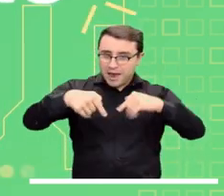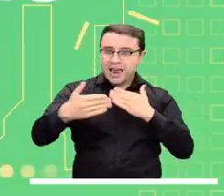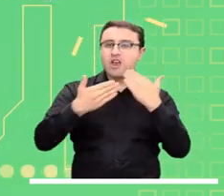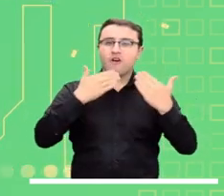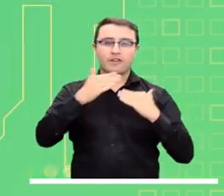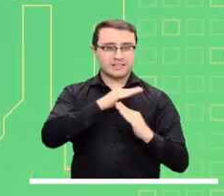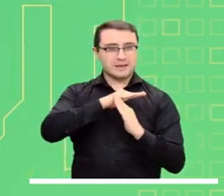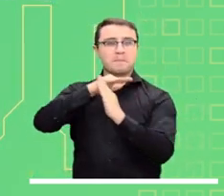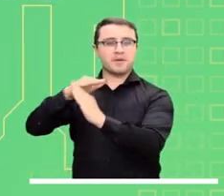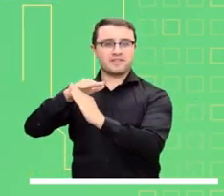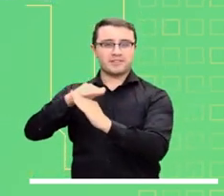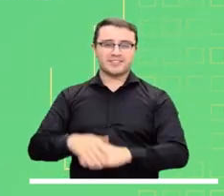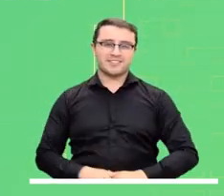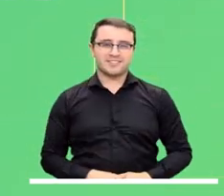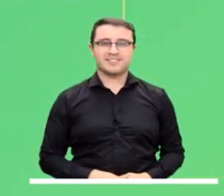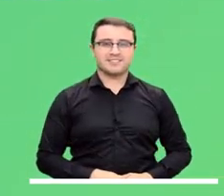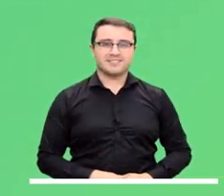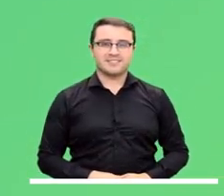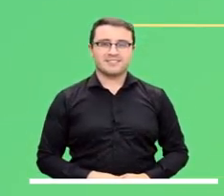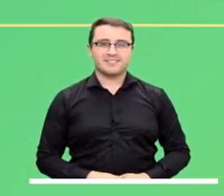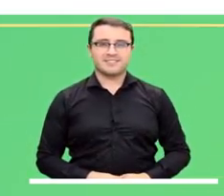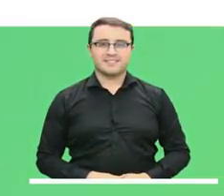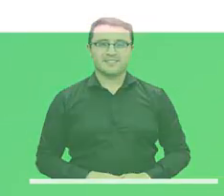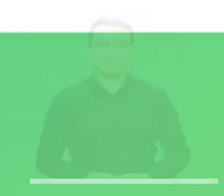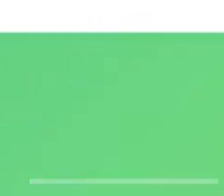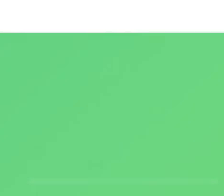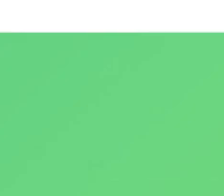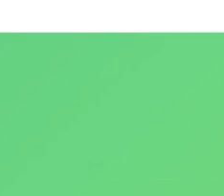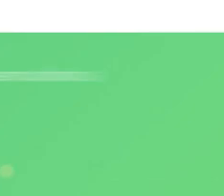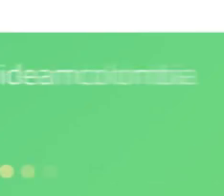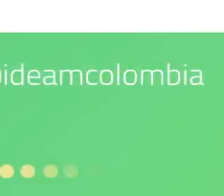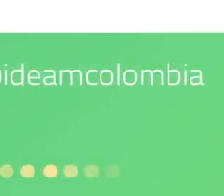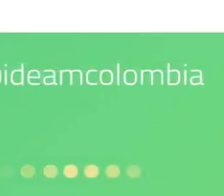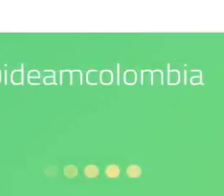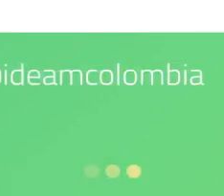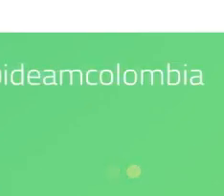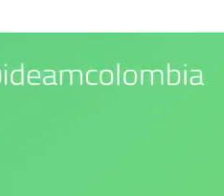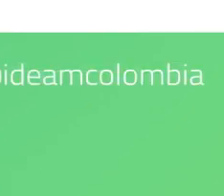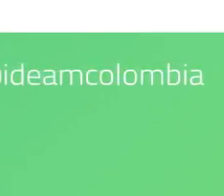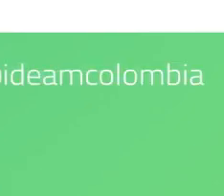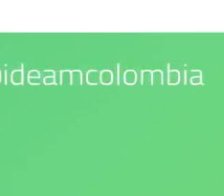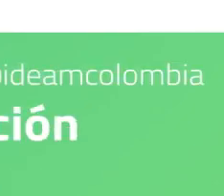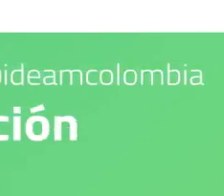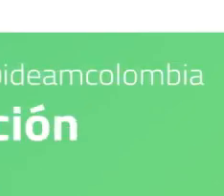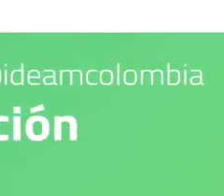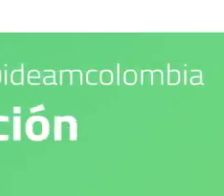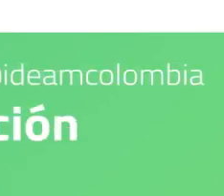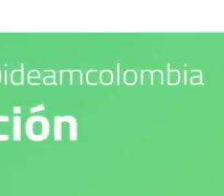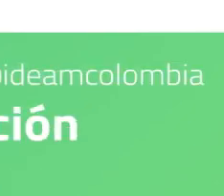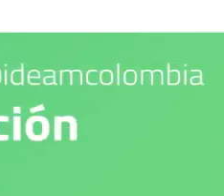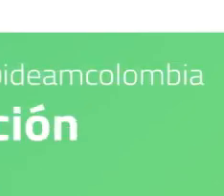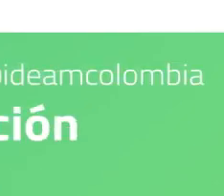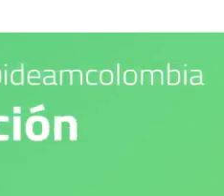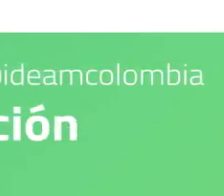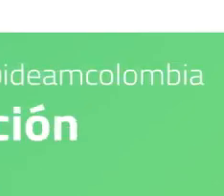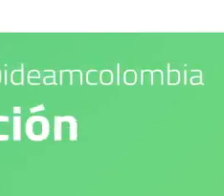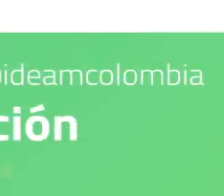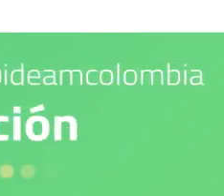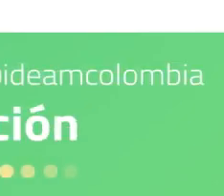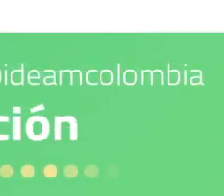Los esperamos en nuestras redes sociales. Nuestro compromiso es con el medio ambiente. IDEAM es confianza y prevención.